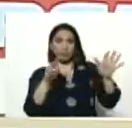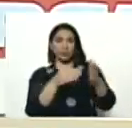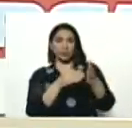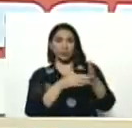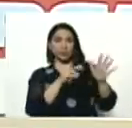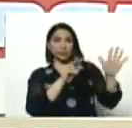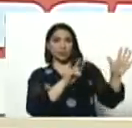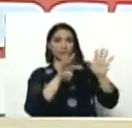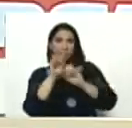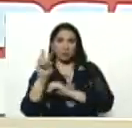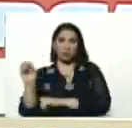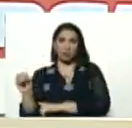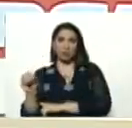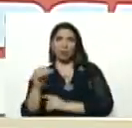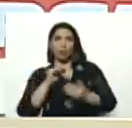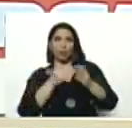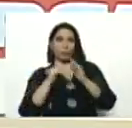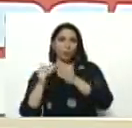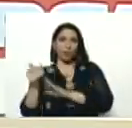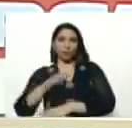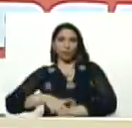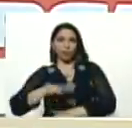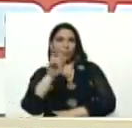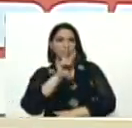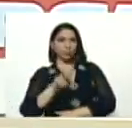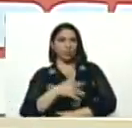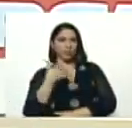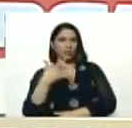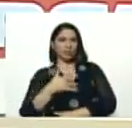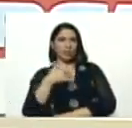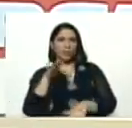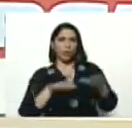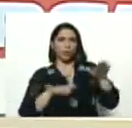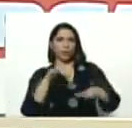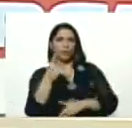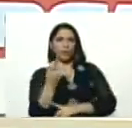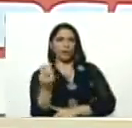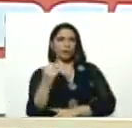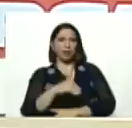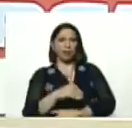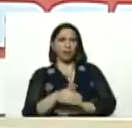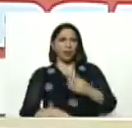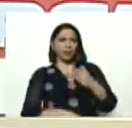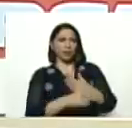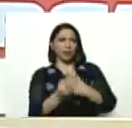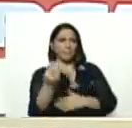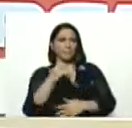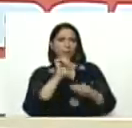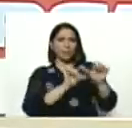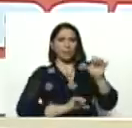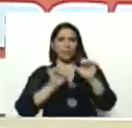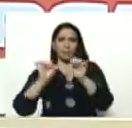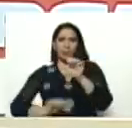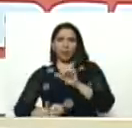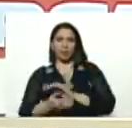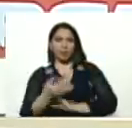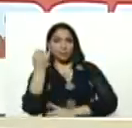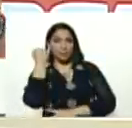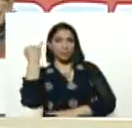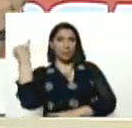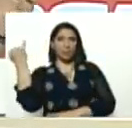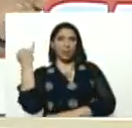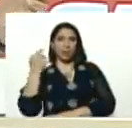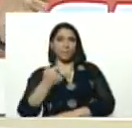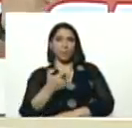toda Venezuela, y sentíamos, que aún nos faltaba, ir más, al detalle, inspirados, un poco,